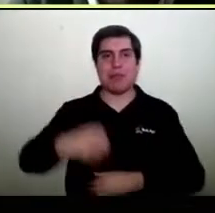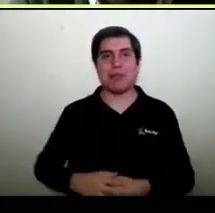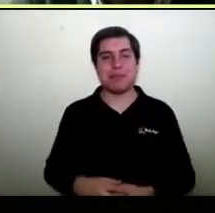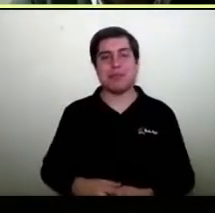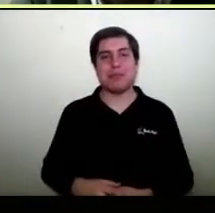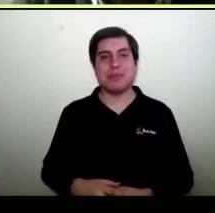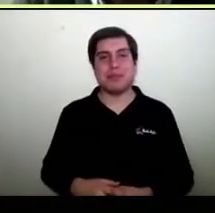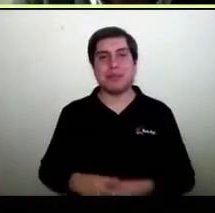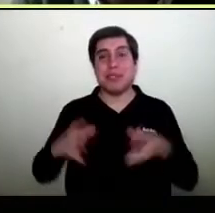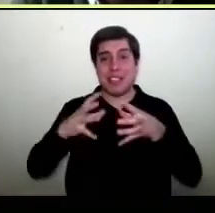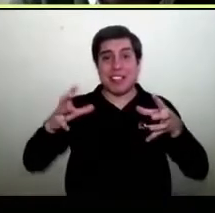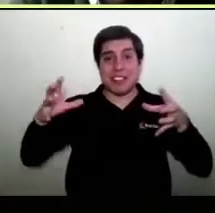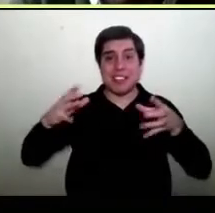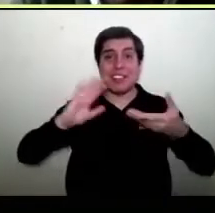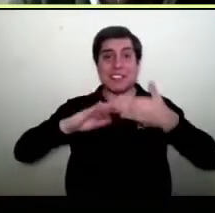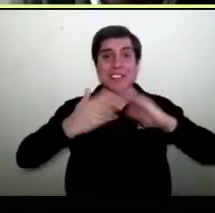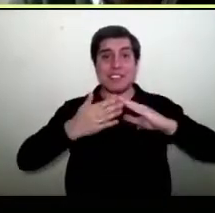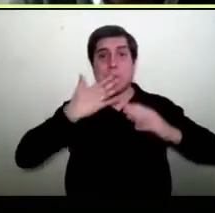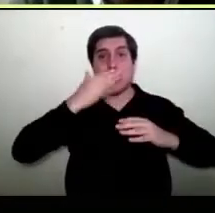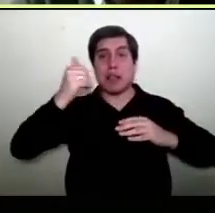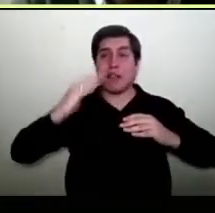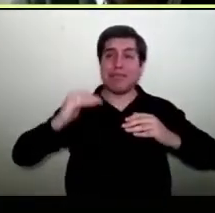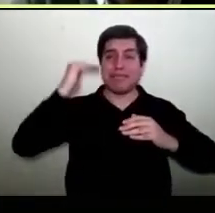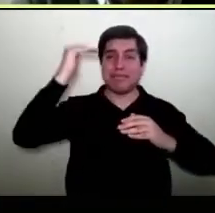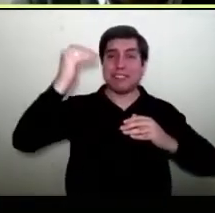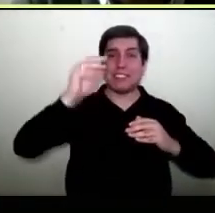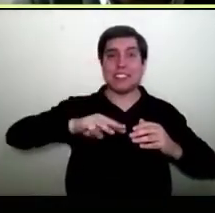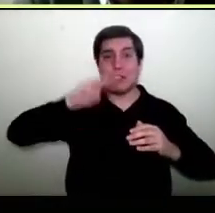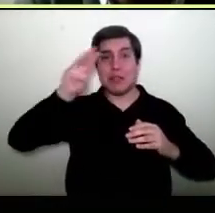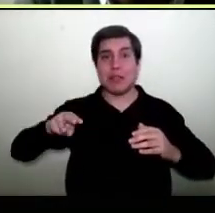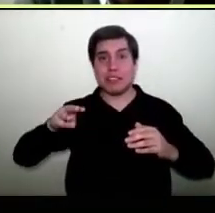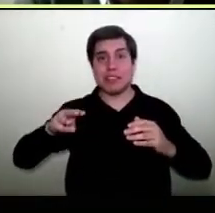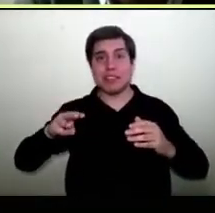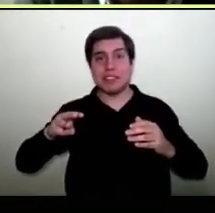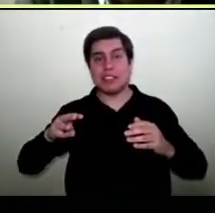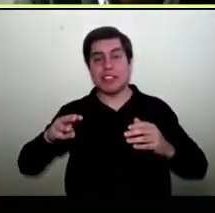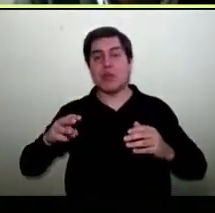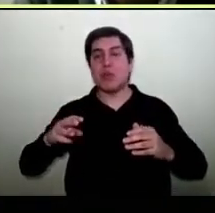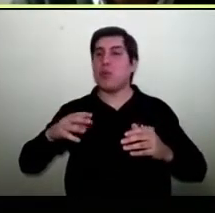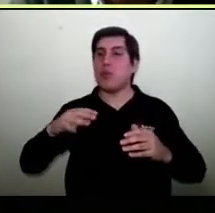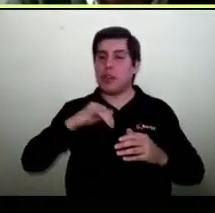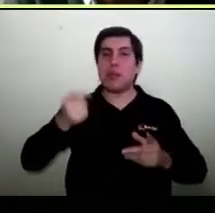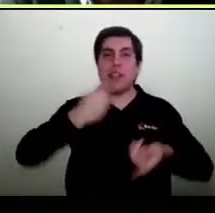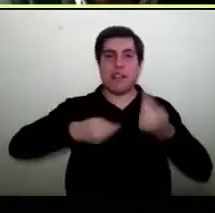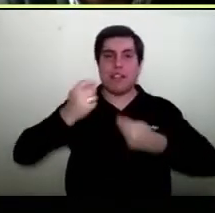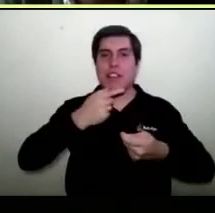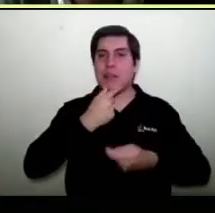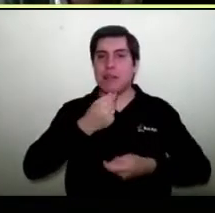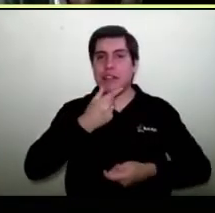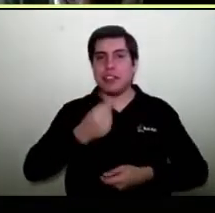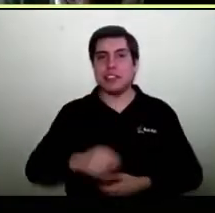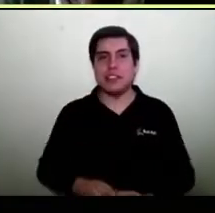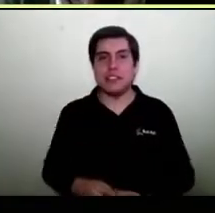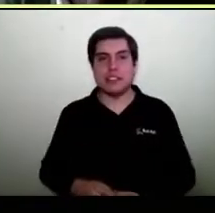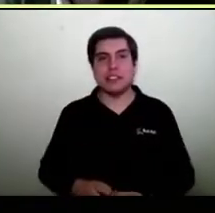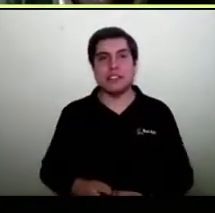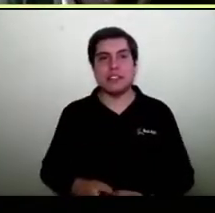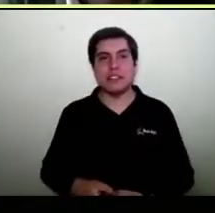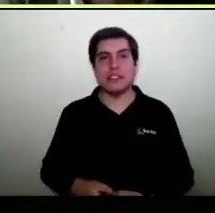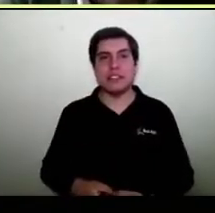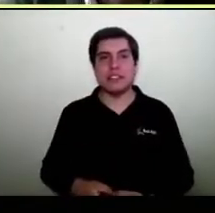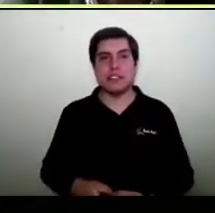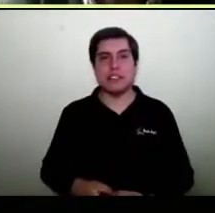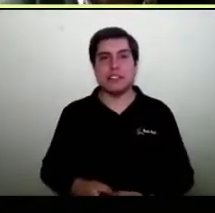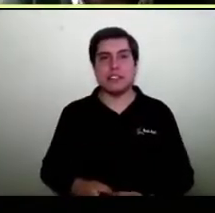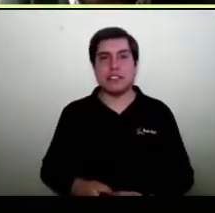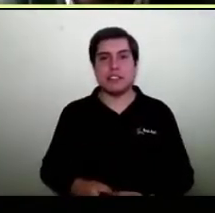entre más grande sea tu comunidad o tu mall virtual, más grandes son tus posibilidades de vender. Entonces, vamos un poco a graficar